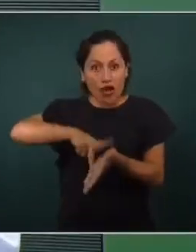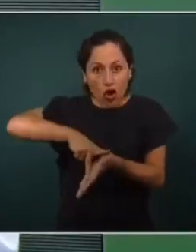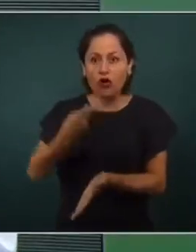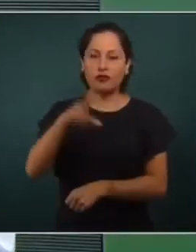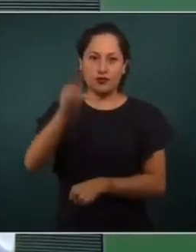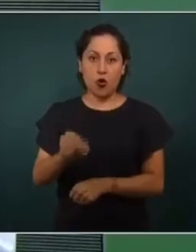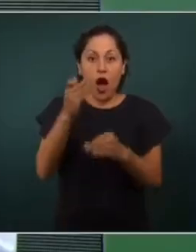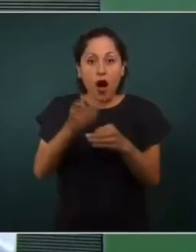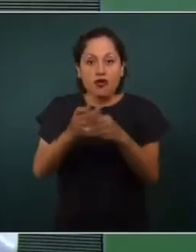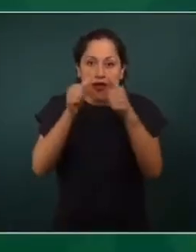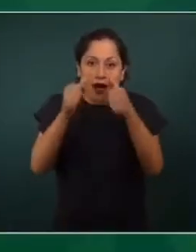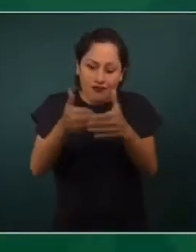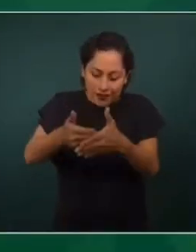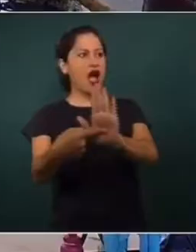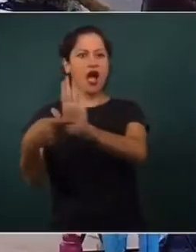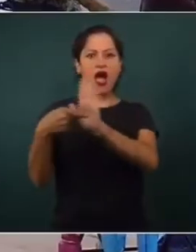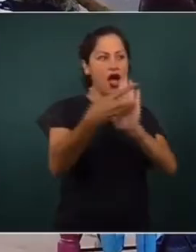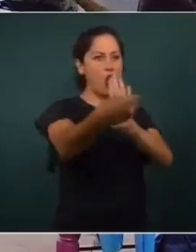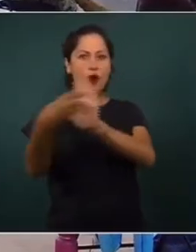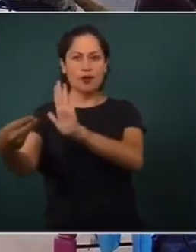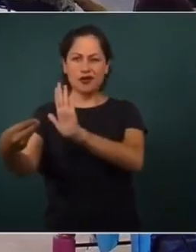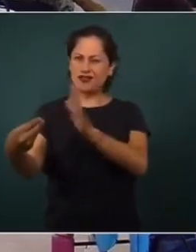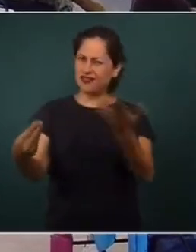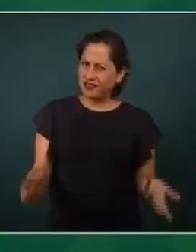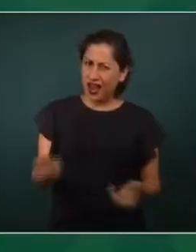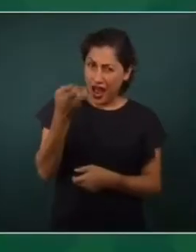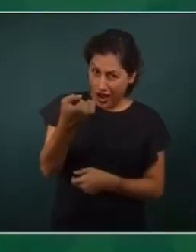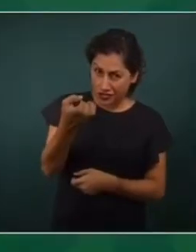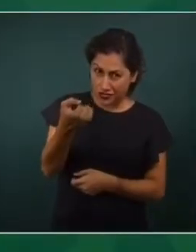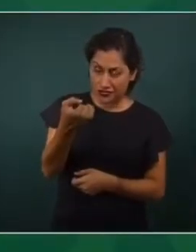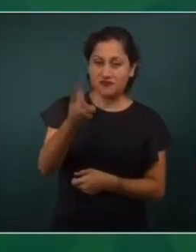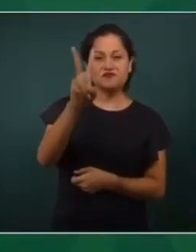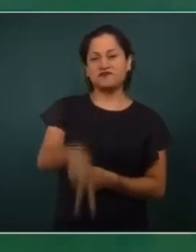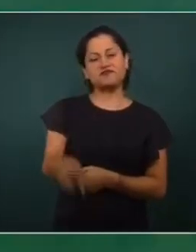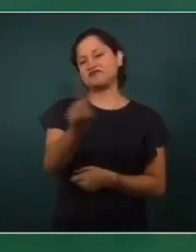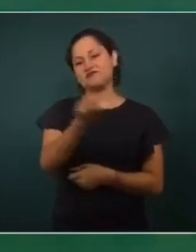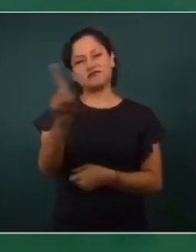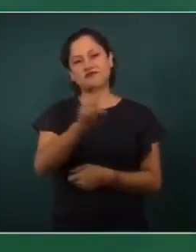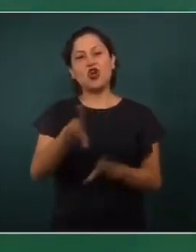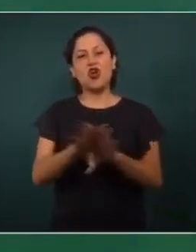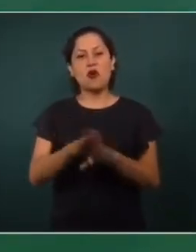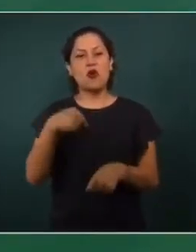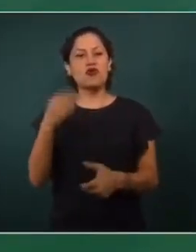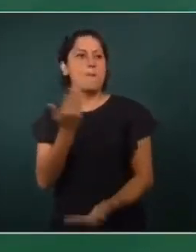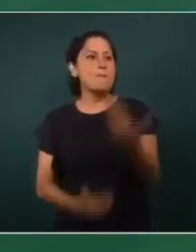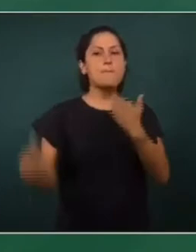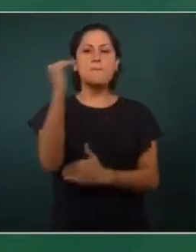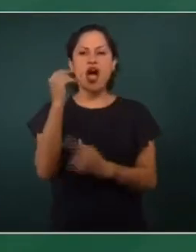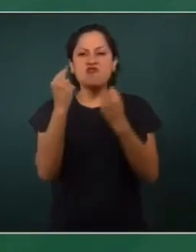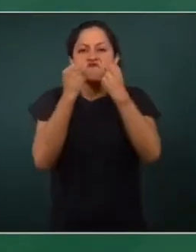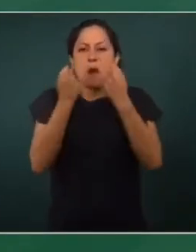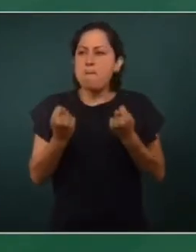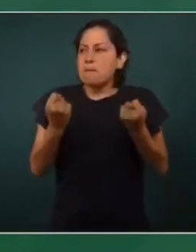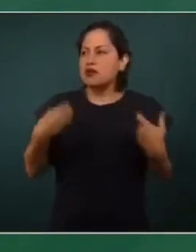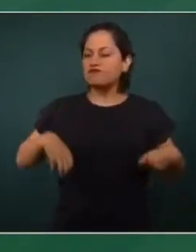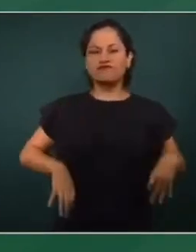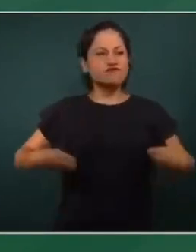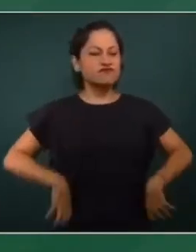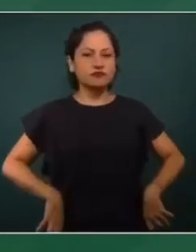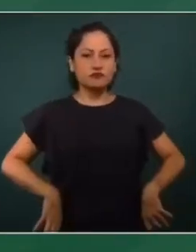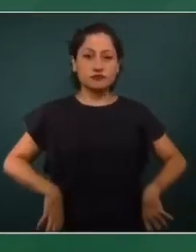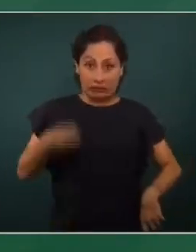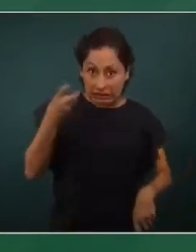Prevenir la corrupción Por el daño que causa Entonces eso El triunfar a toda costa sin escrúpulos morales Eso